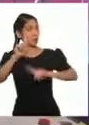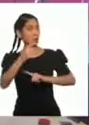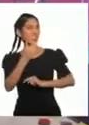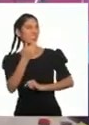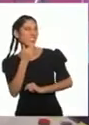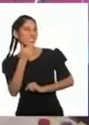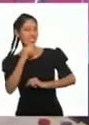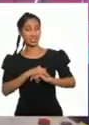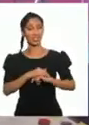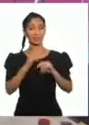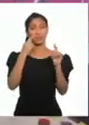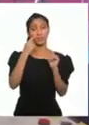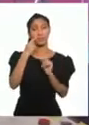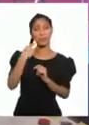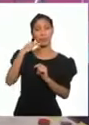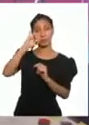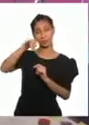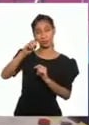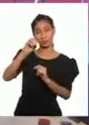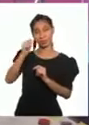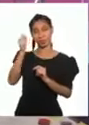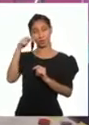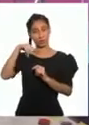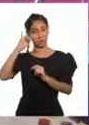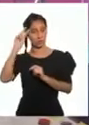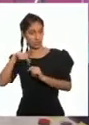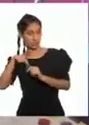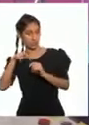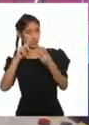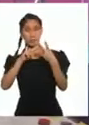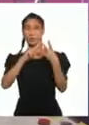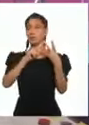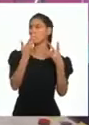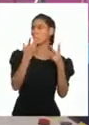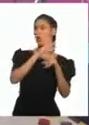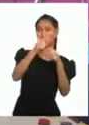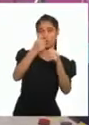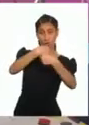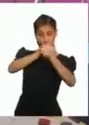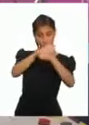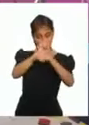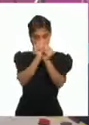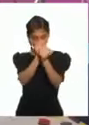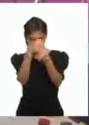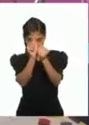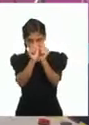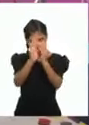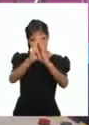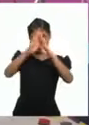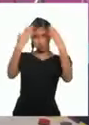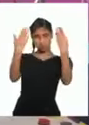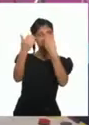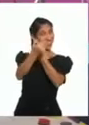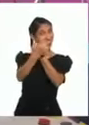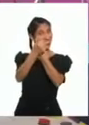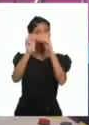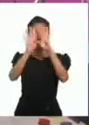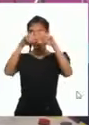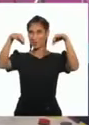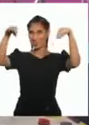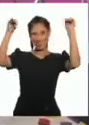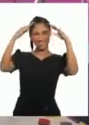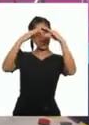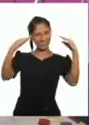Antay Con los retablos ayacuchanos Martín Chambi En la fotografía